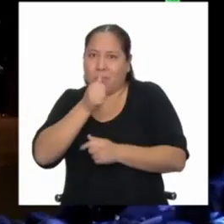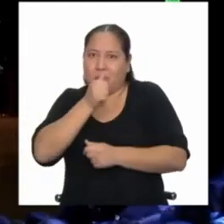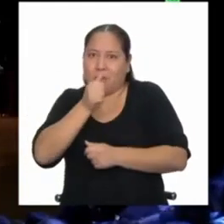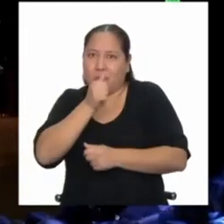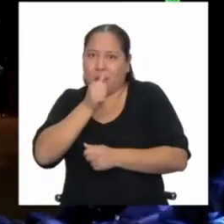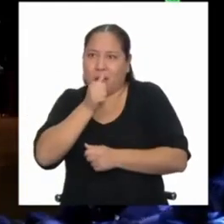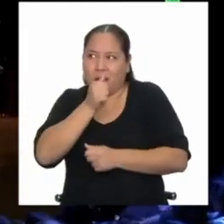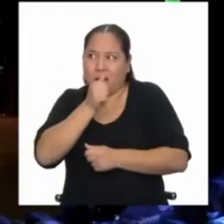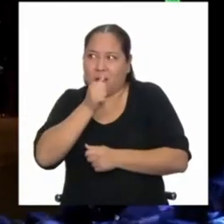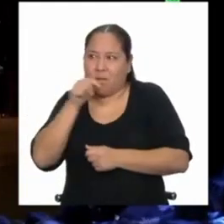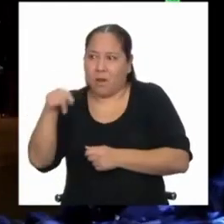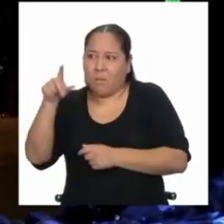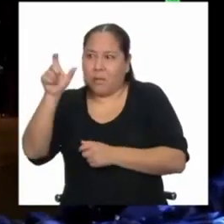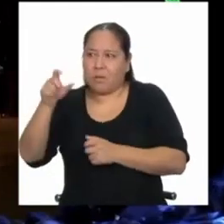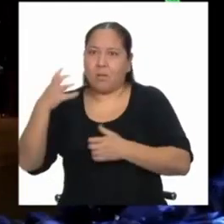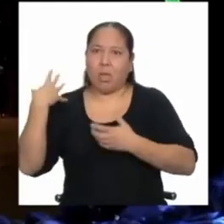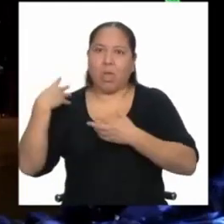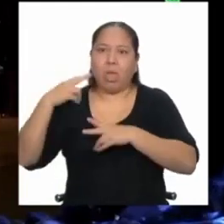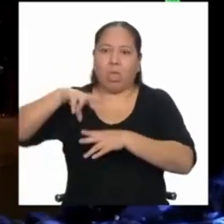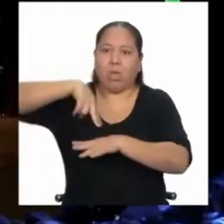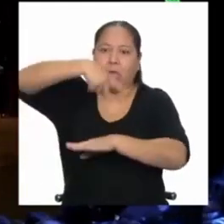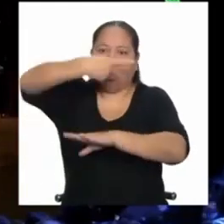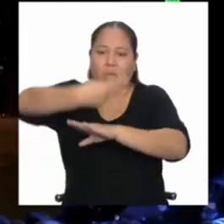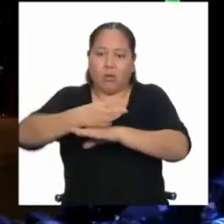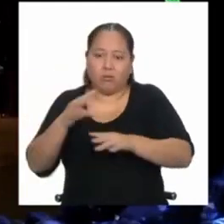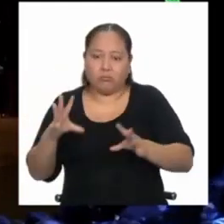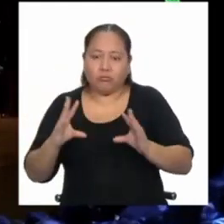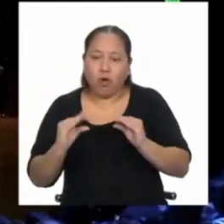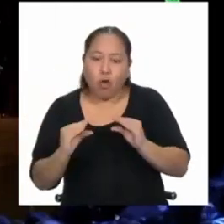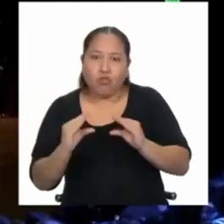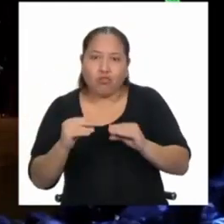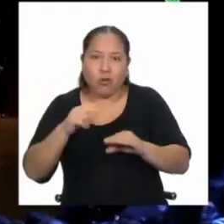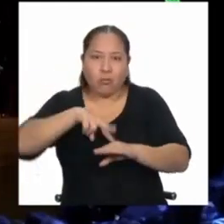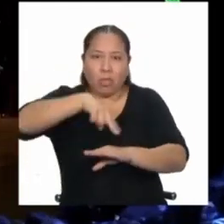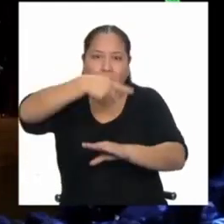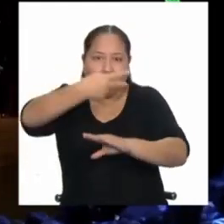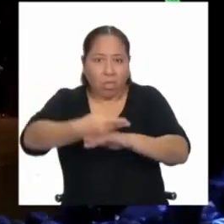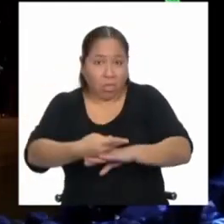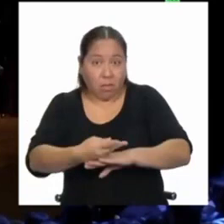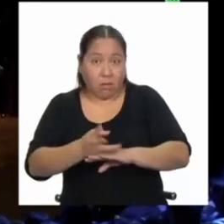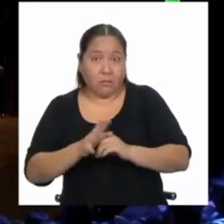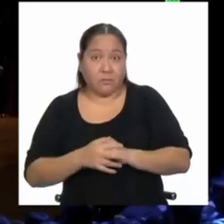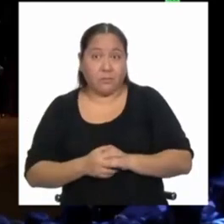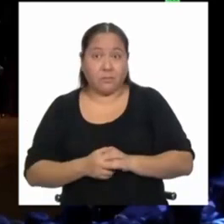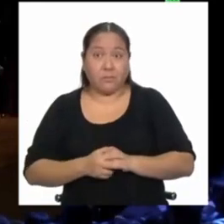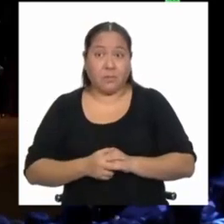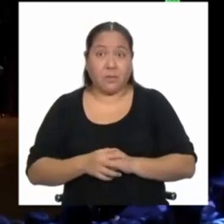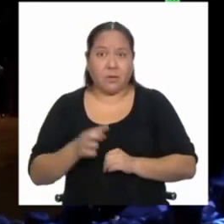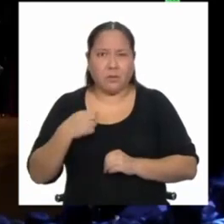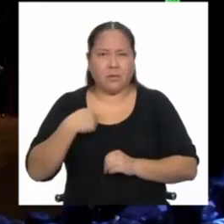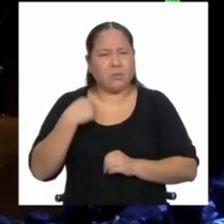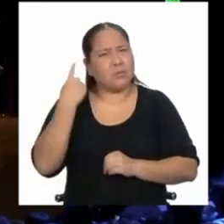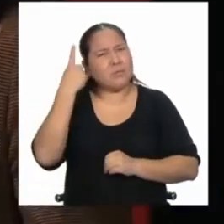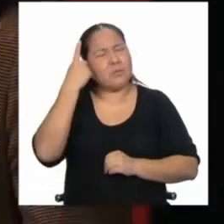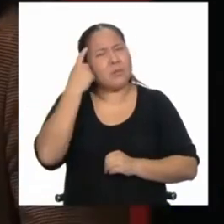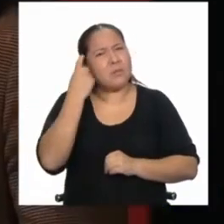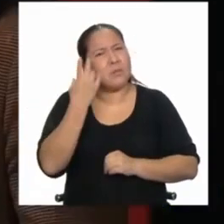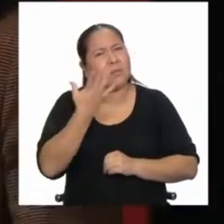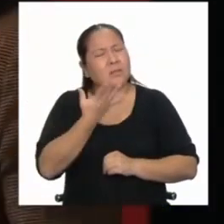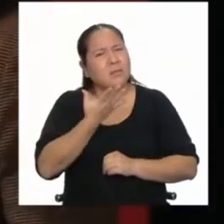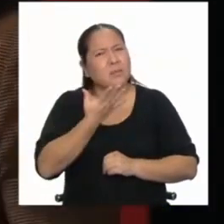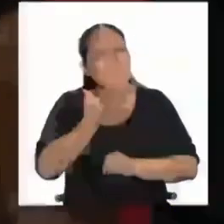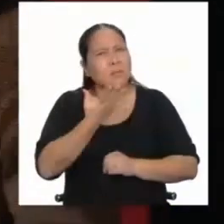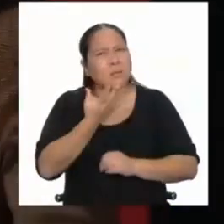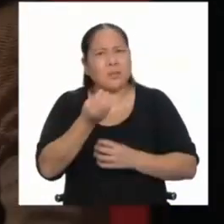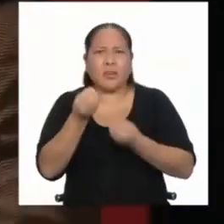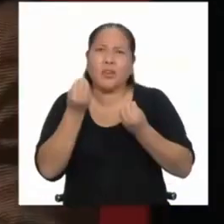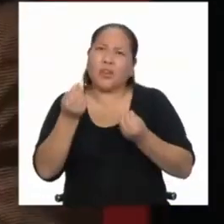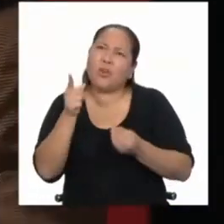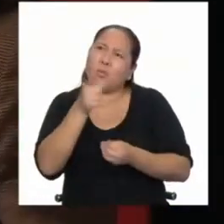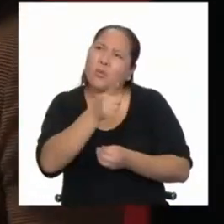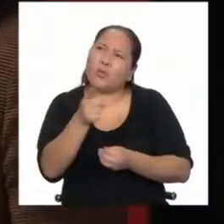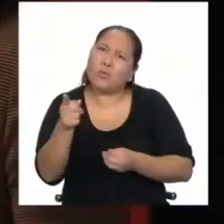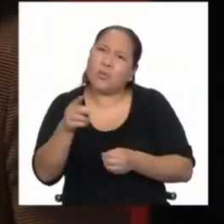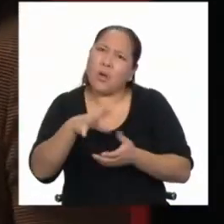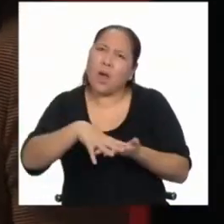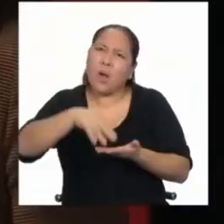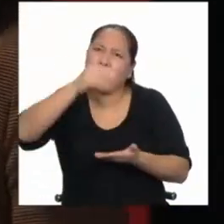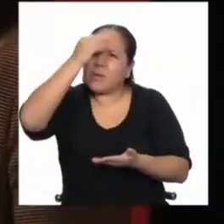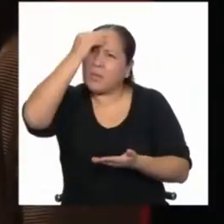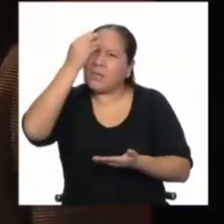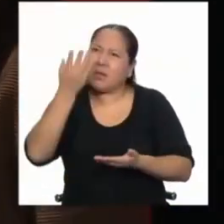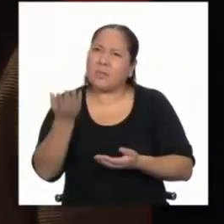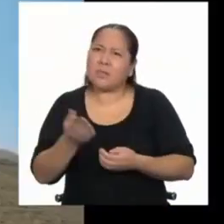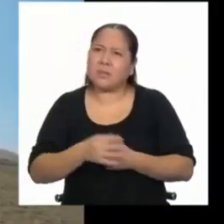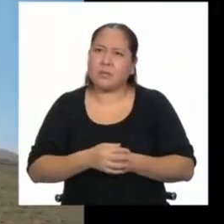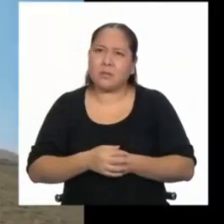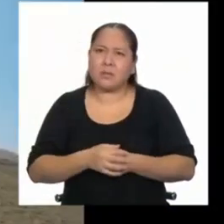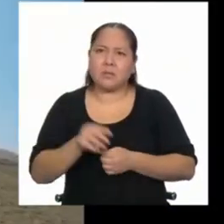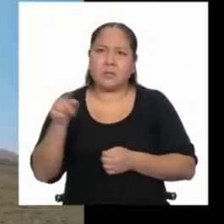que me agarraba por atrás, y con una colchoneta. Entonces, realmente era esa pregunta de, ¿cómo lo han aprendido? Y cuando me dijeron que